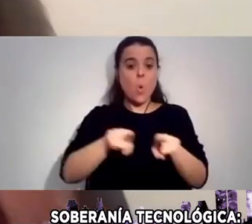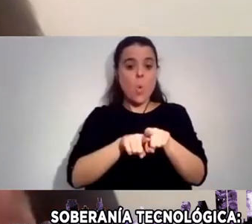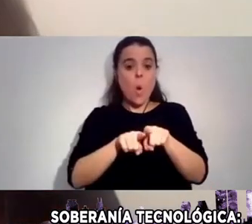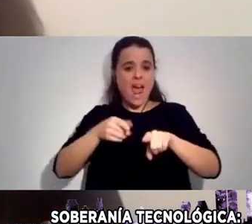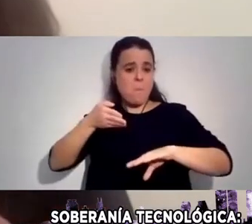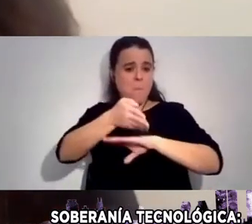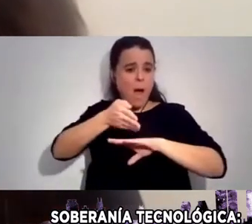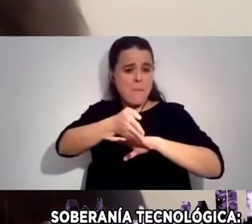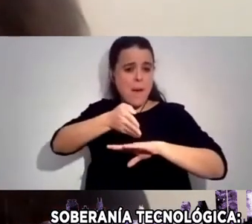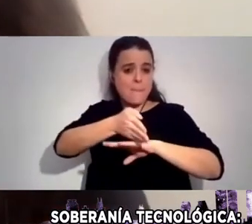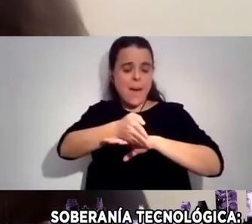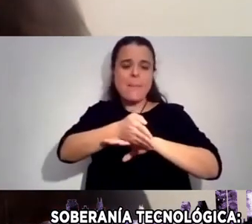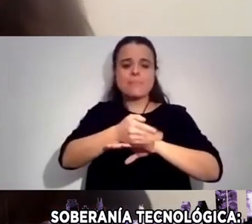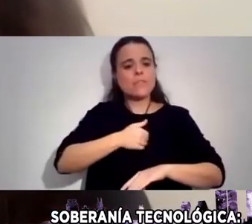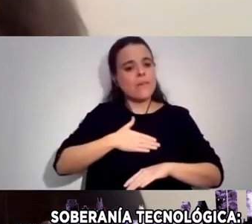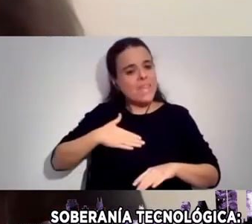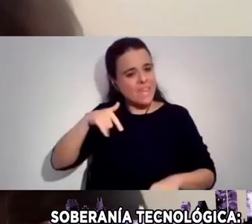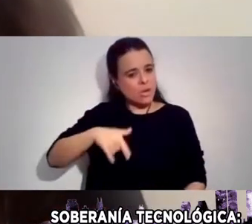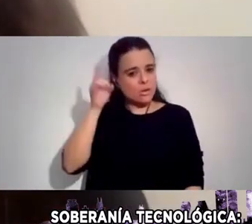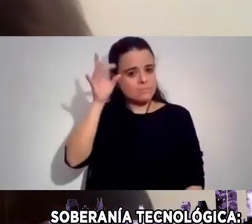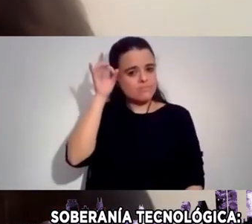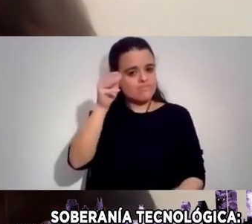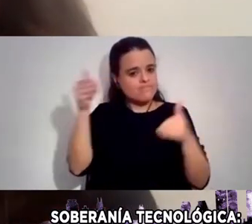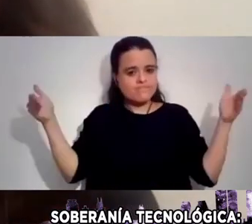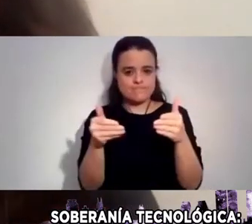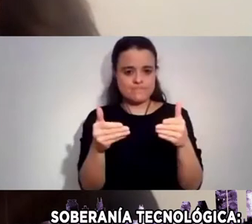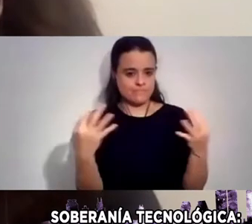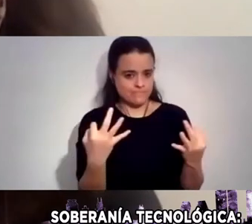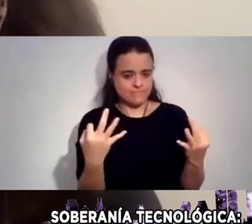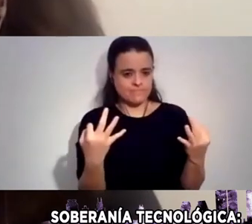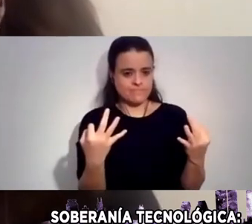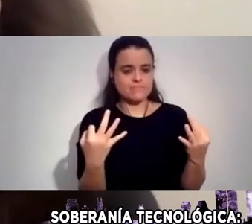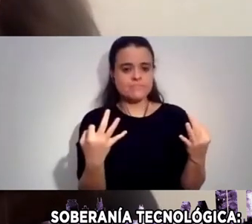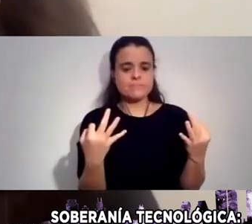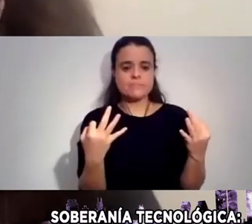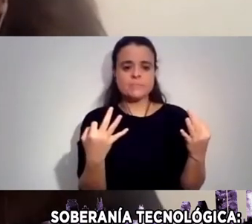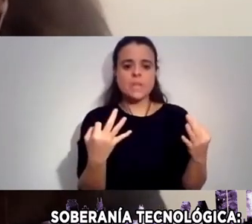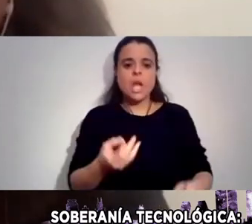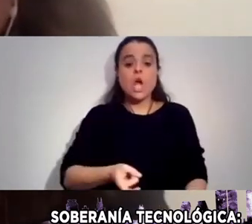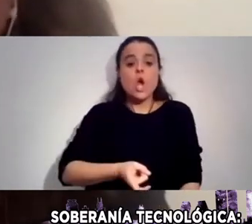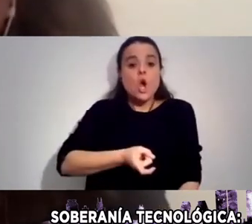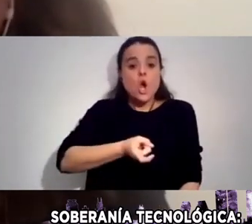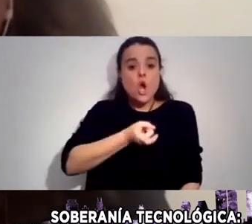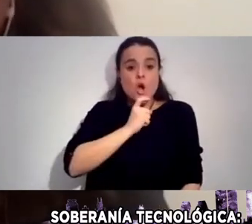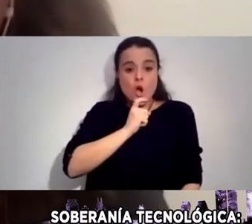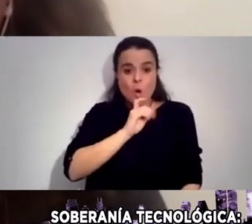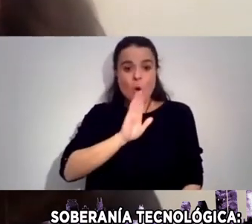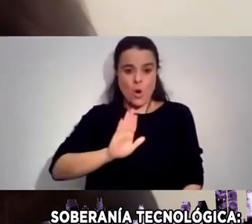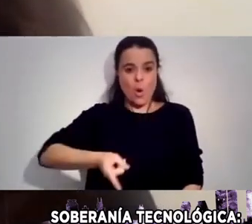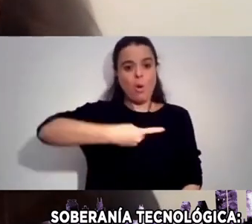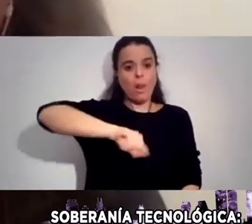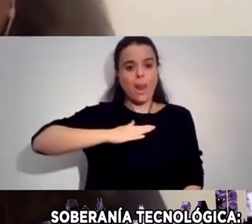Me quiero enfocar Acá Para esta Para esta charla Es En Cómo Creímos La mentira Del libre